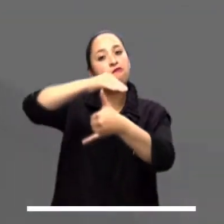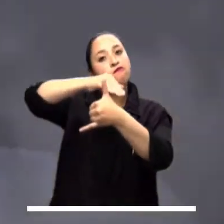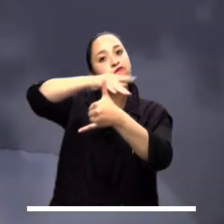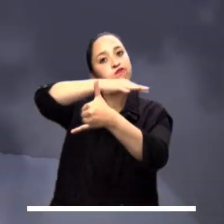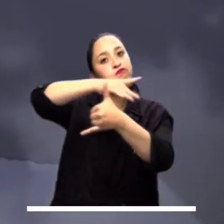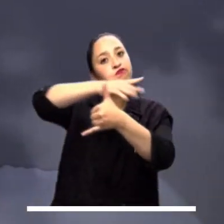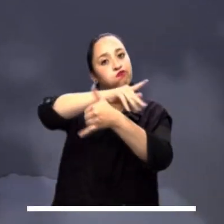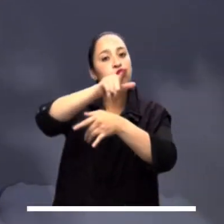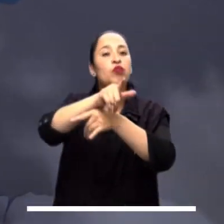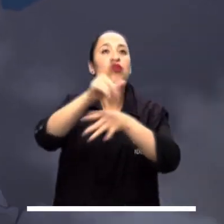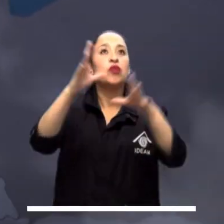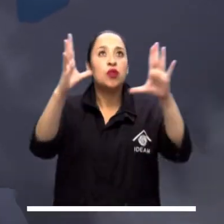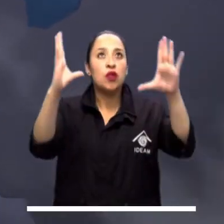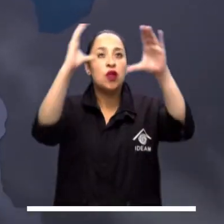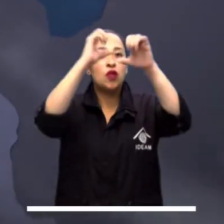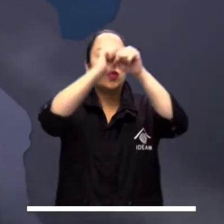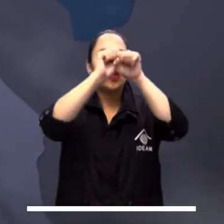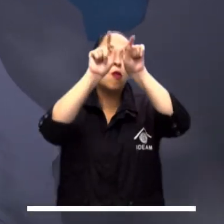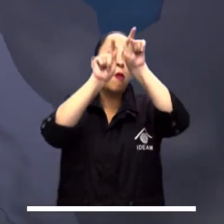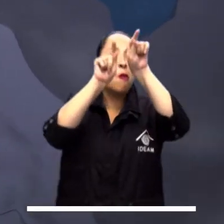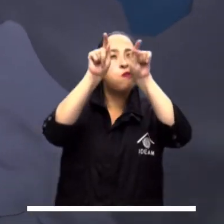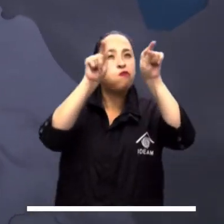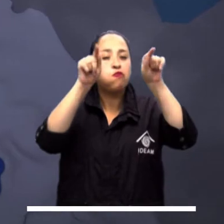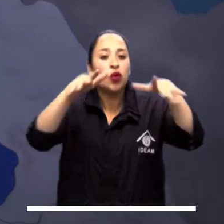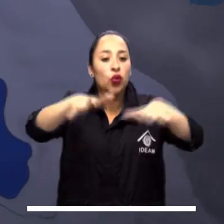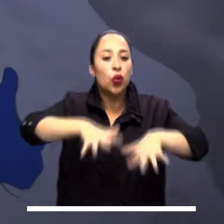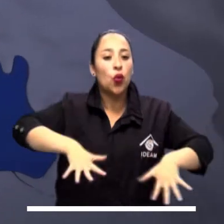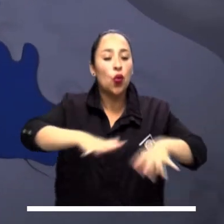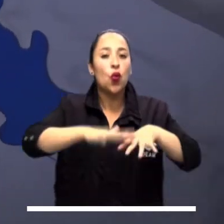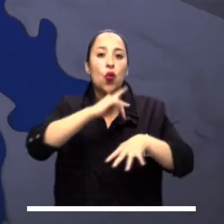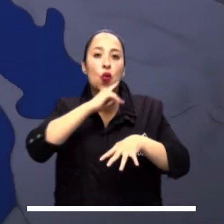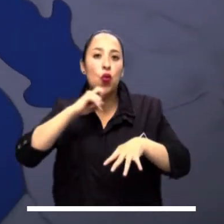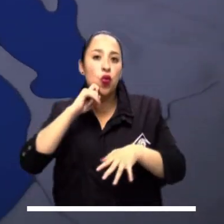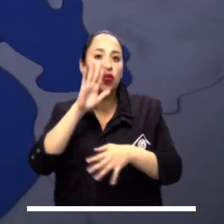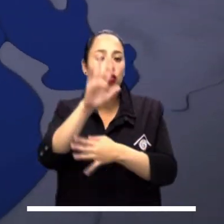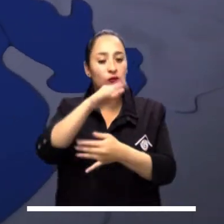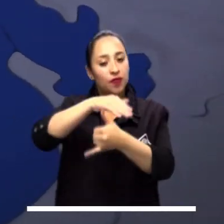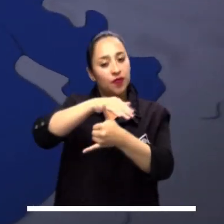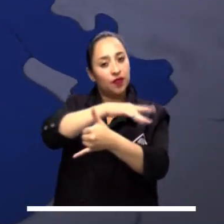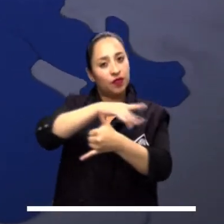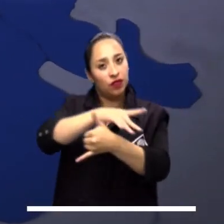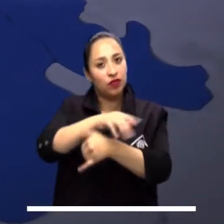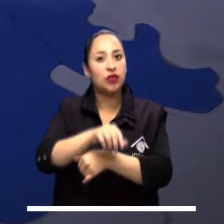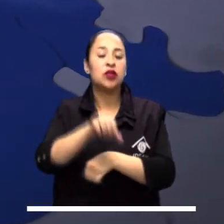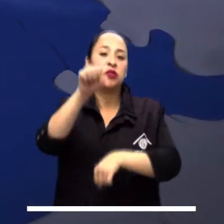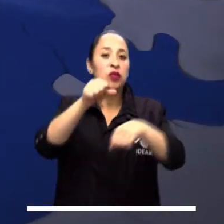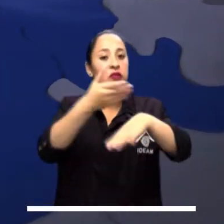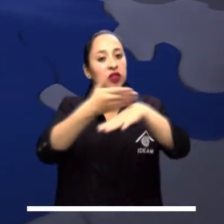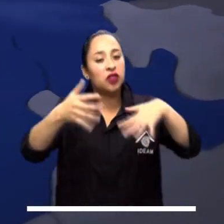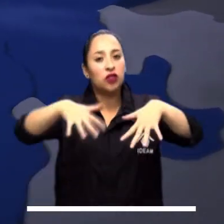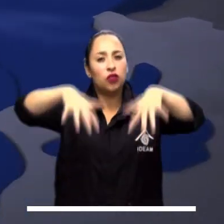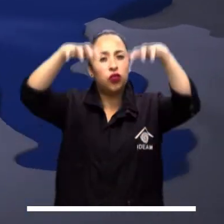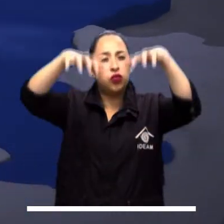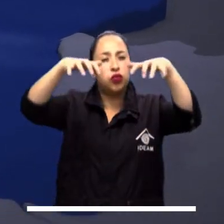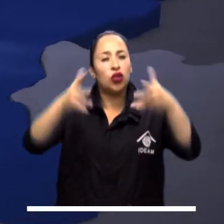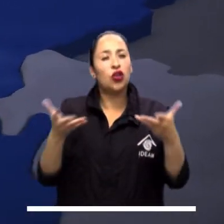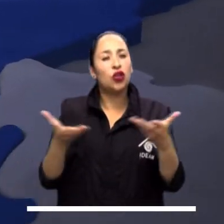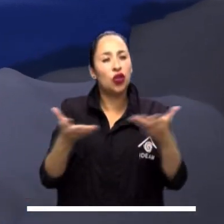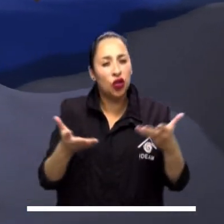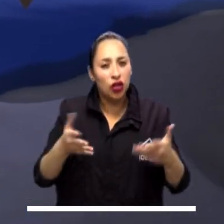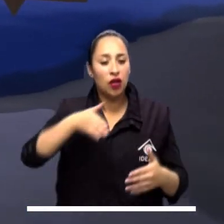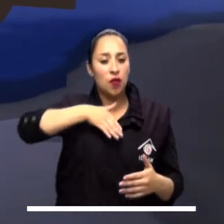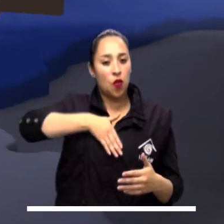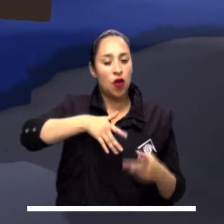La región Caribe ofrecerá una noche con nubosidad pasajera y tiempo seco en la mayor parte del área. Sin embargo, se pueden presentar lluvias